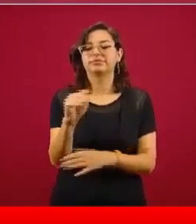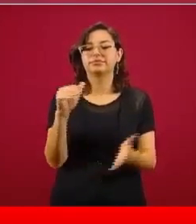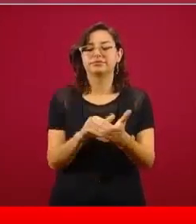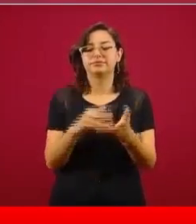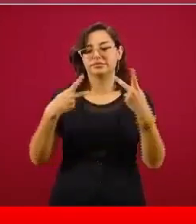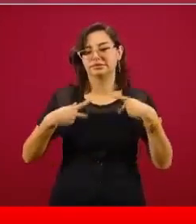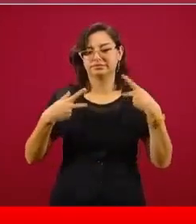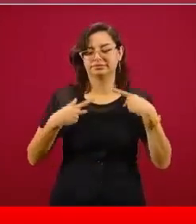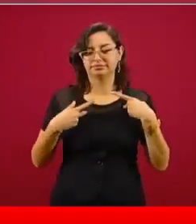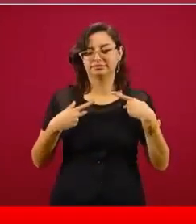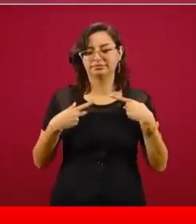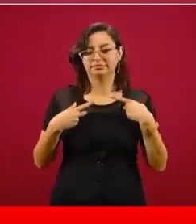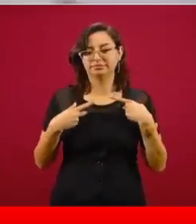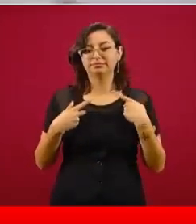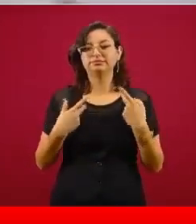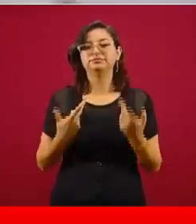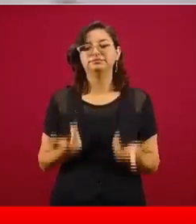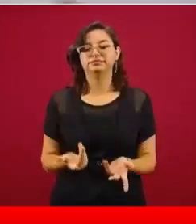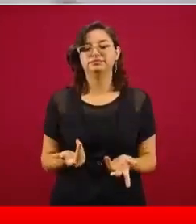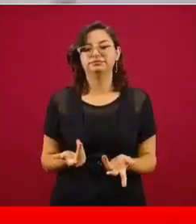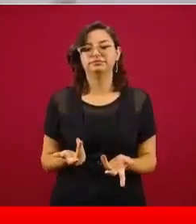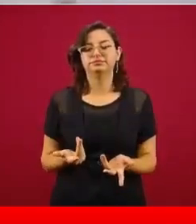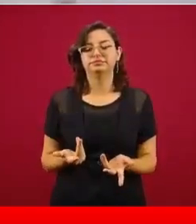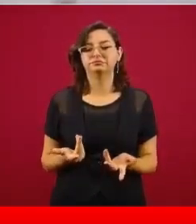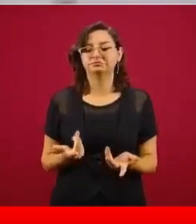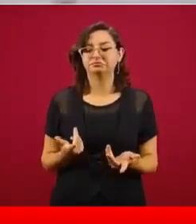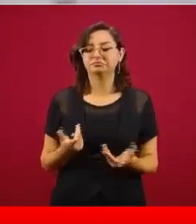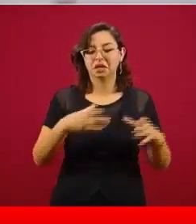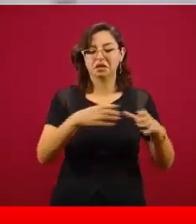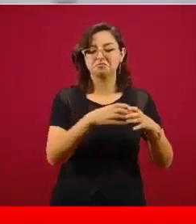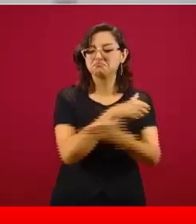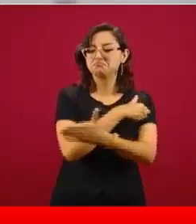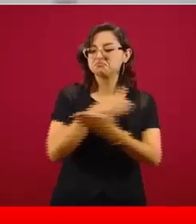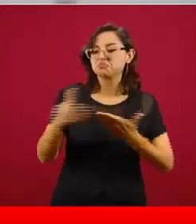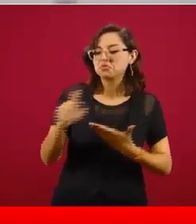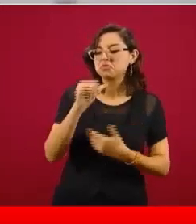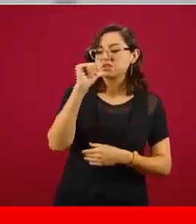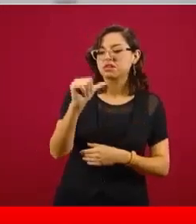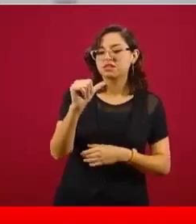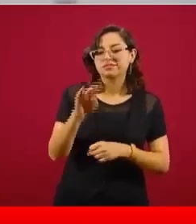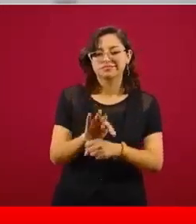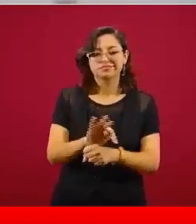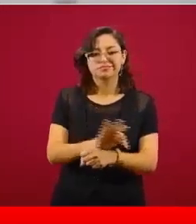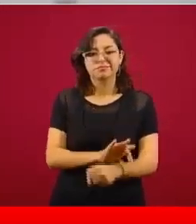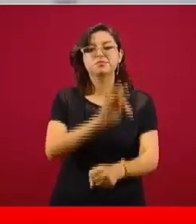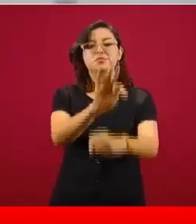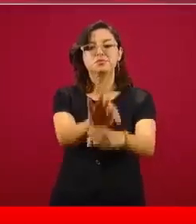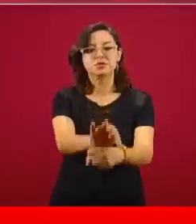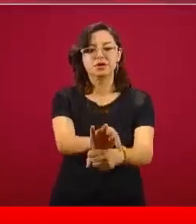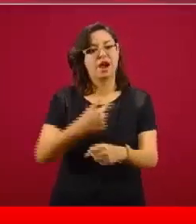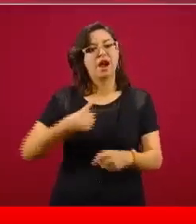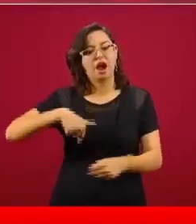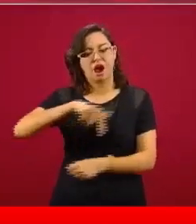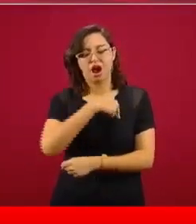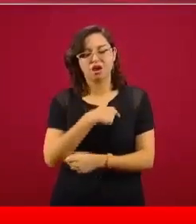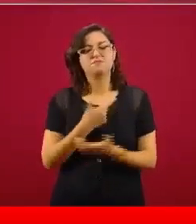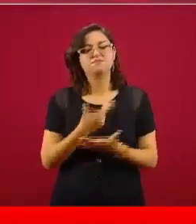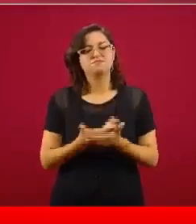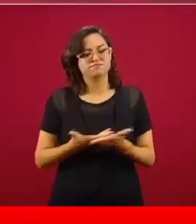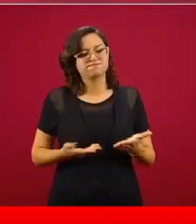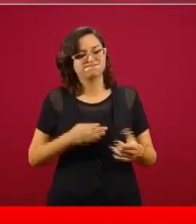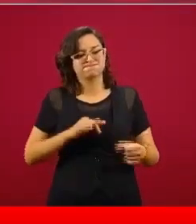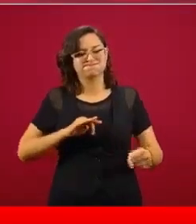trabajadores. A ellos son a los que ellos protegieron, a los que apoyaron, por eso los estamos apoyando ahora a ellos,